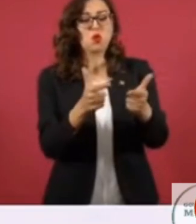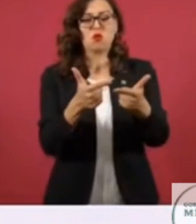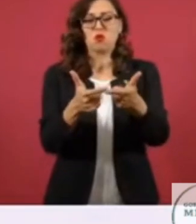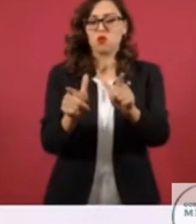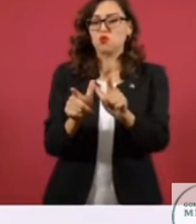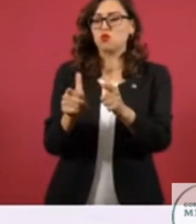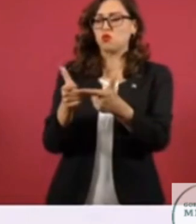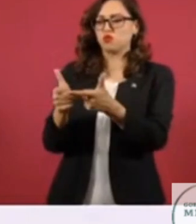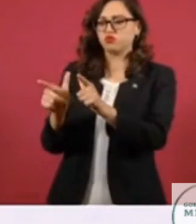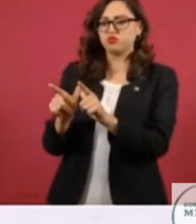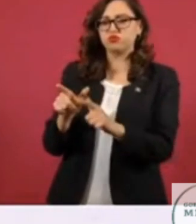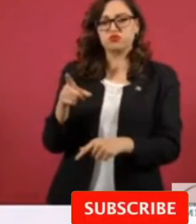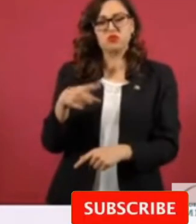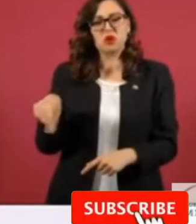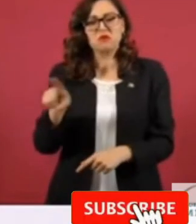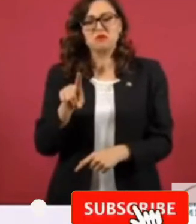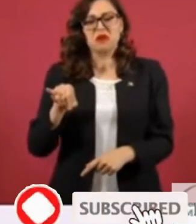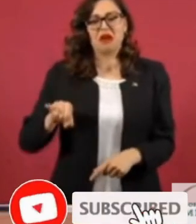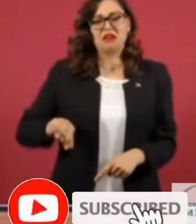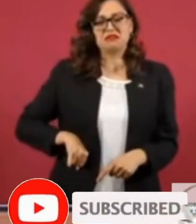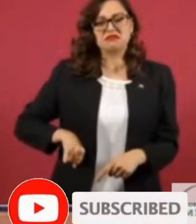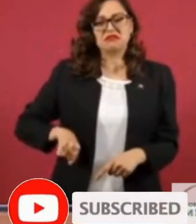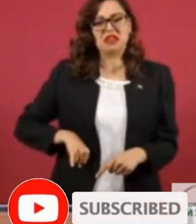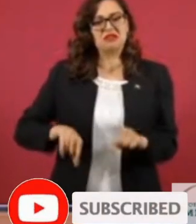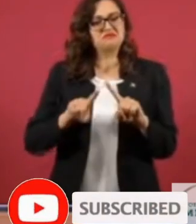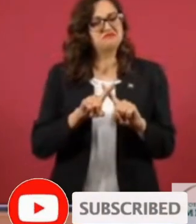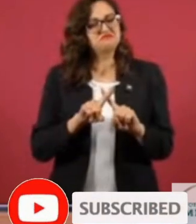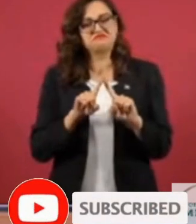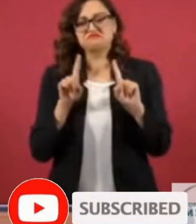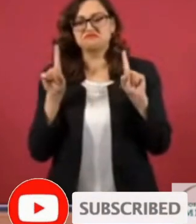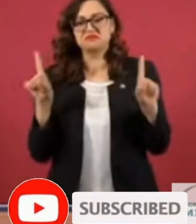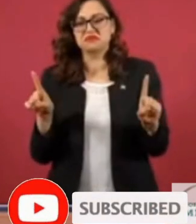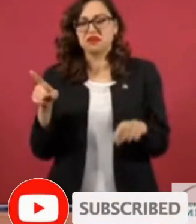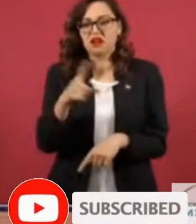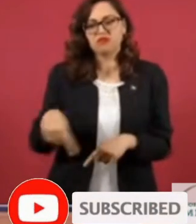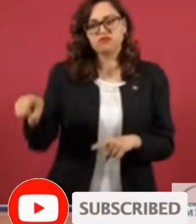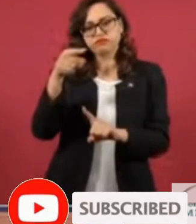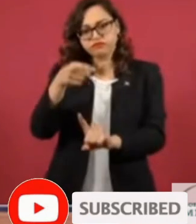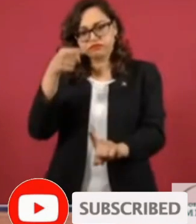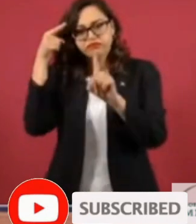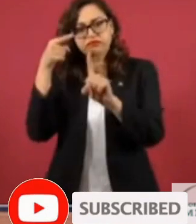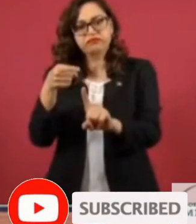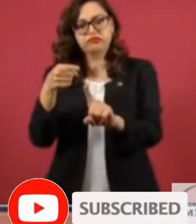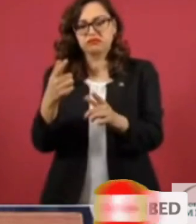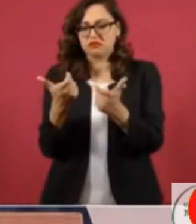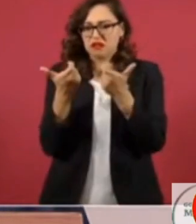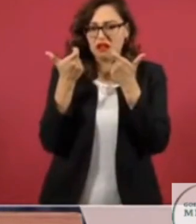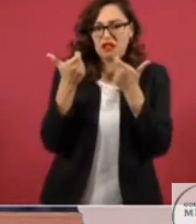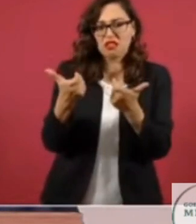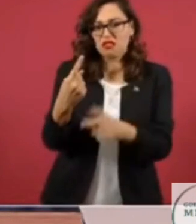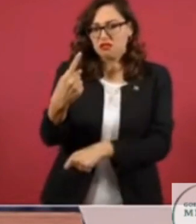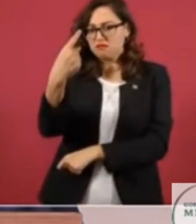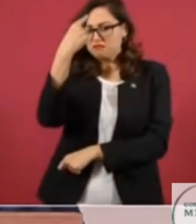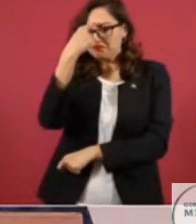posiciones de poder gubernamental o económico se esmeran en